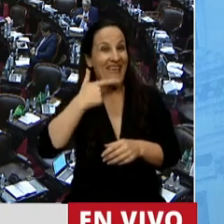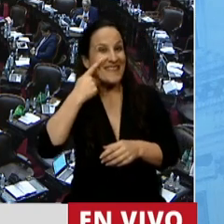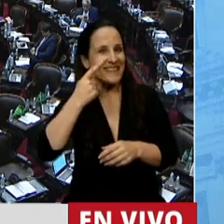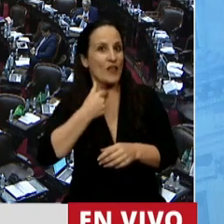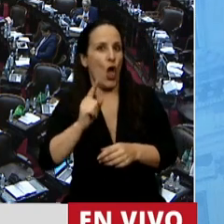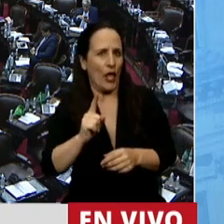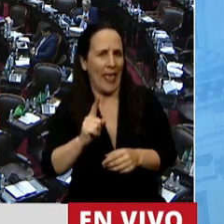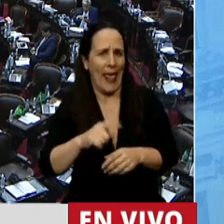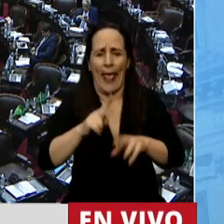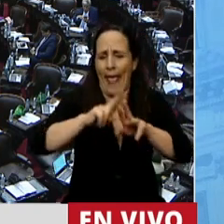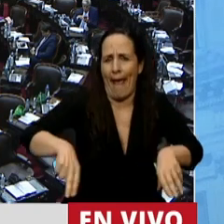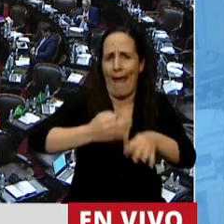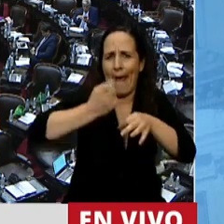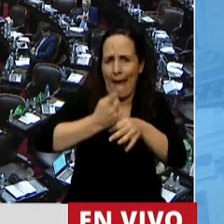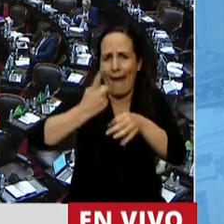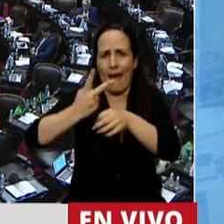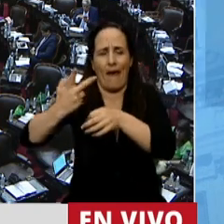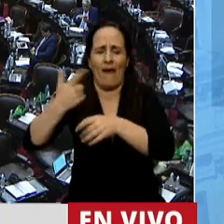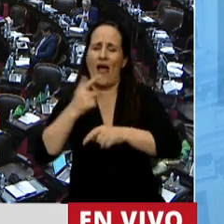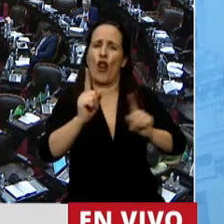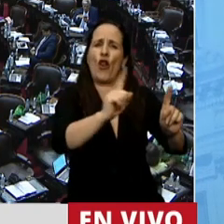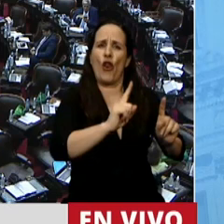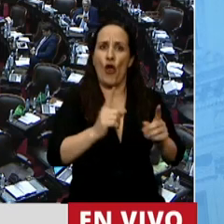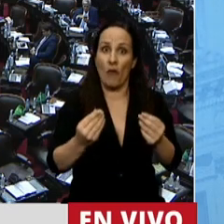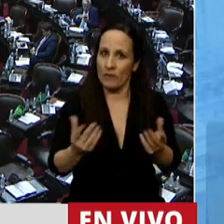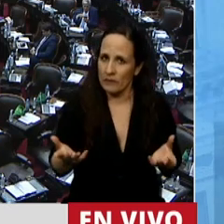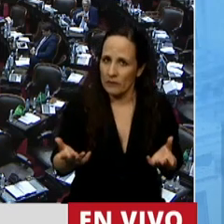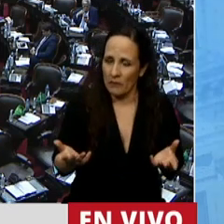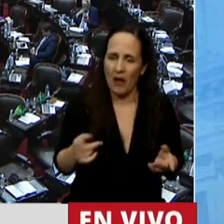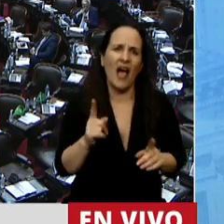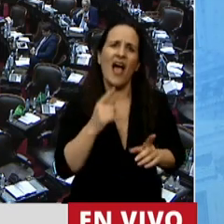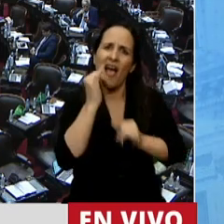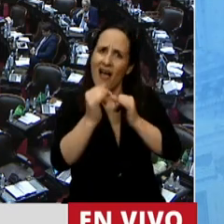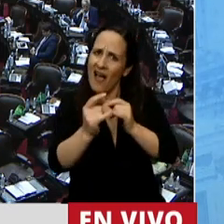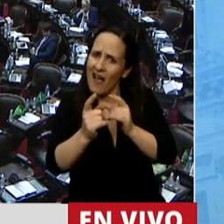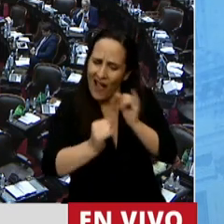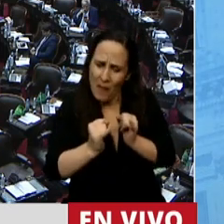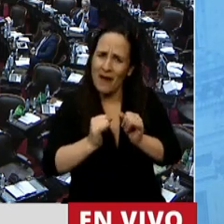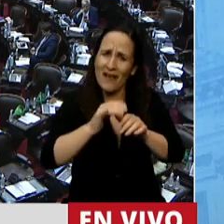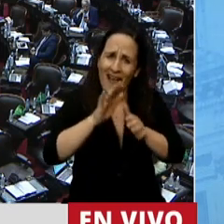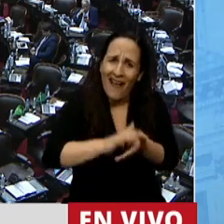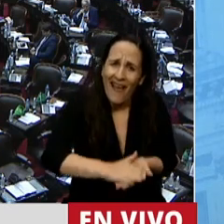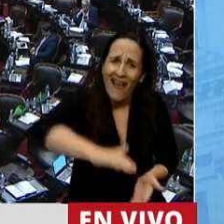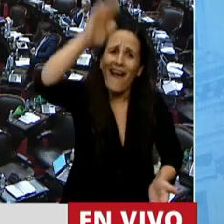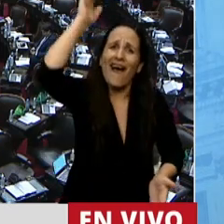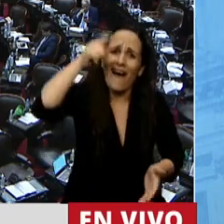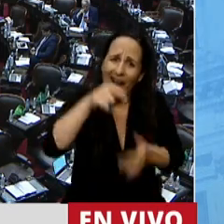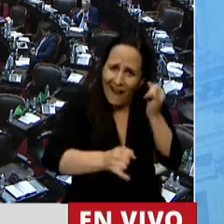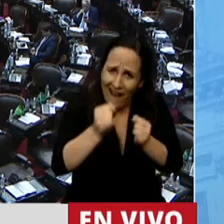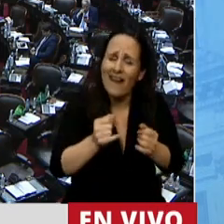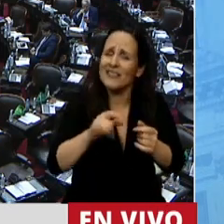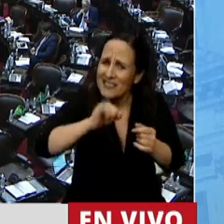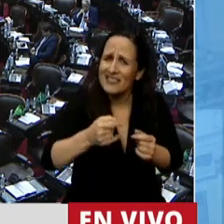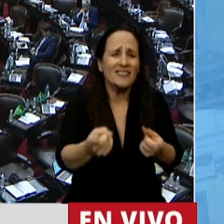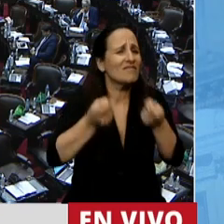escolares. Porque es necesario explicarles a nuestros niños y niñas desde temprana edad. Es